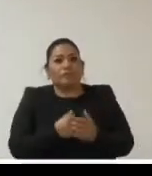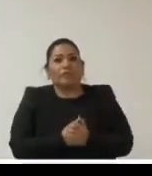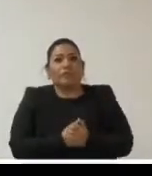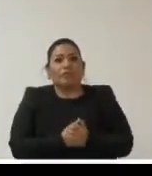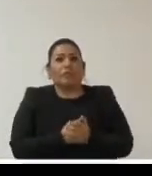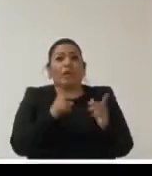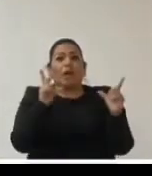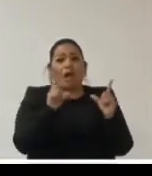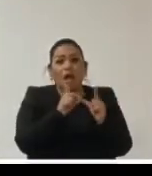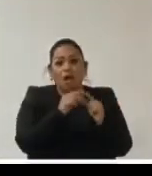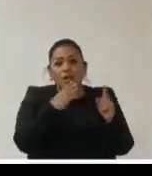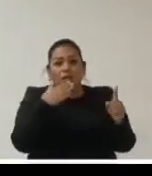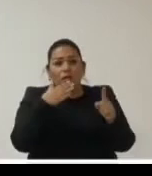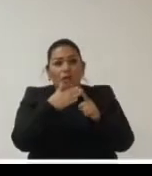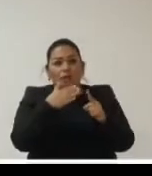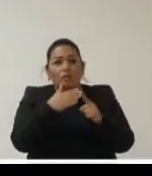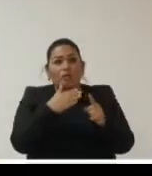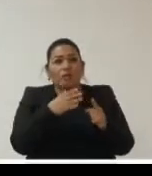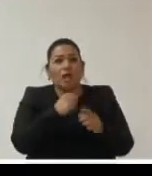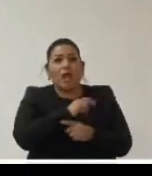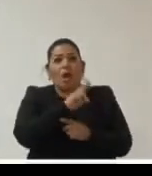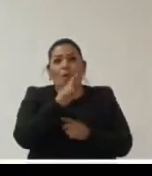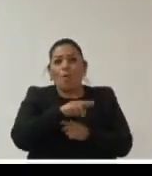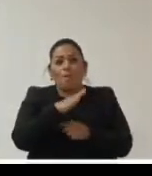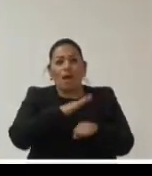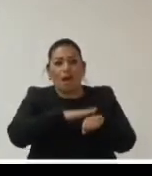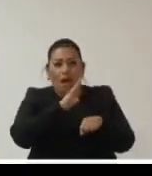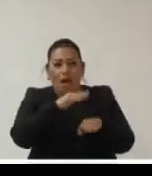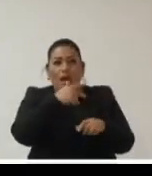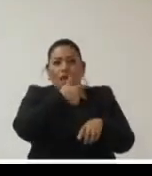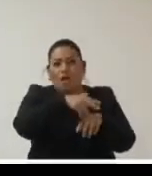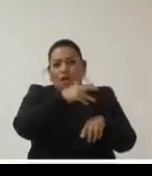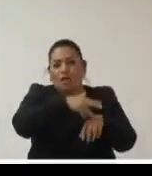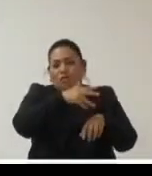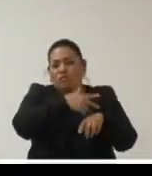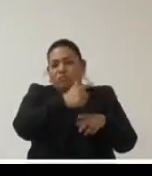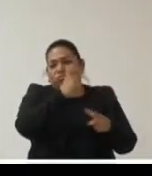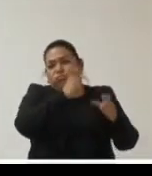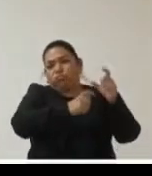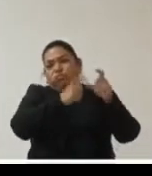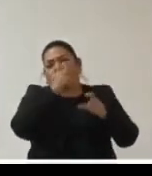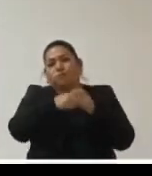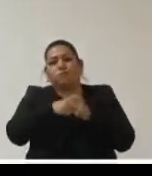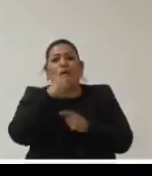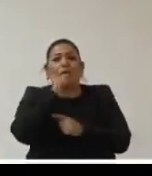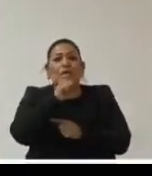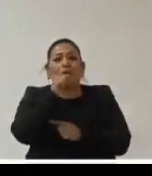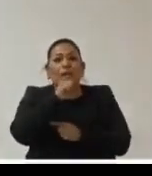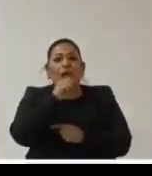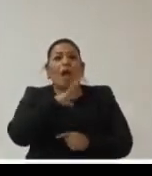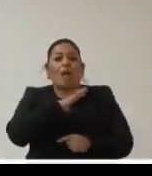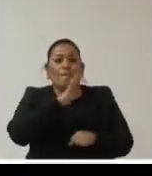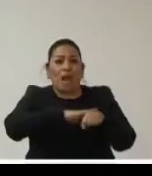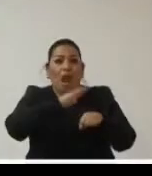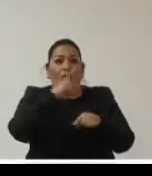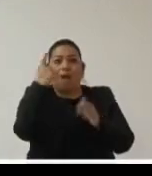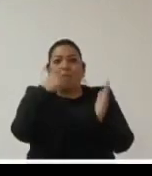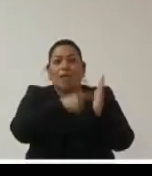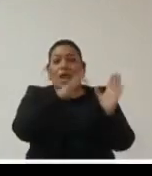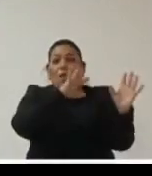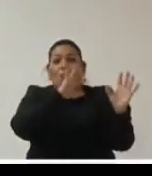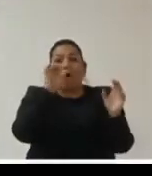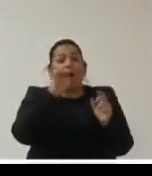manera de referencia nunca está de más y la numeralia siempre es importante tuvimos más de mil